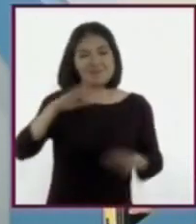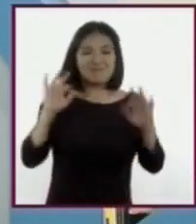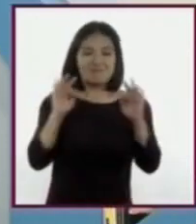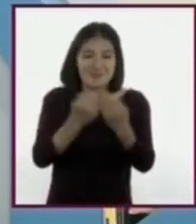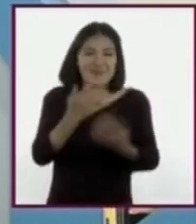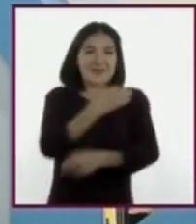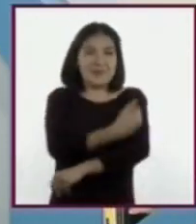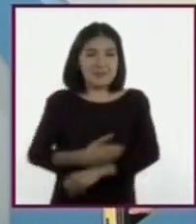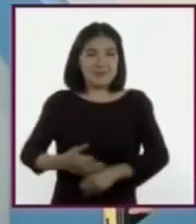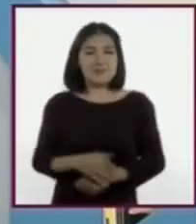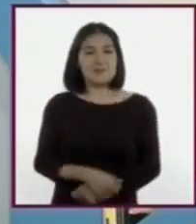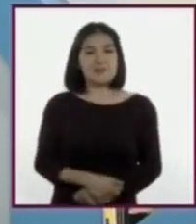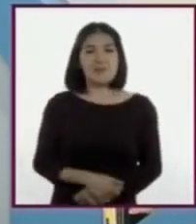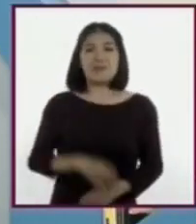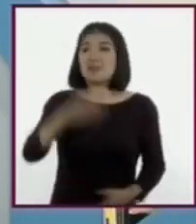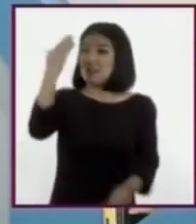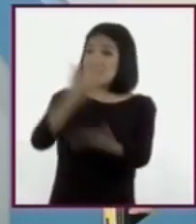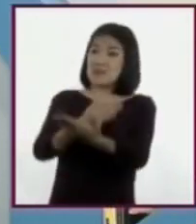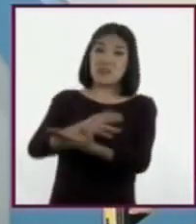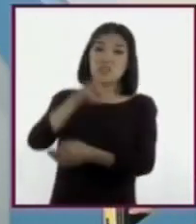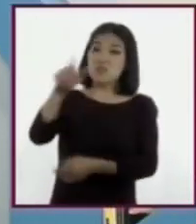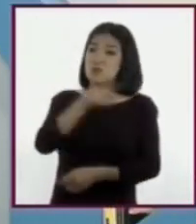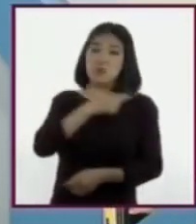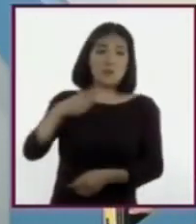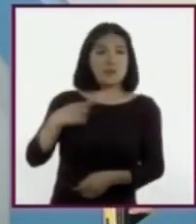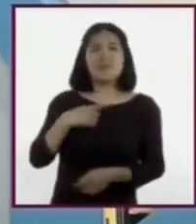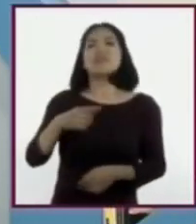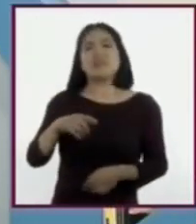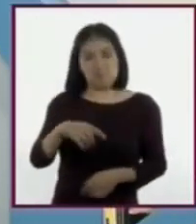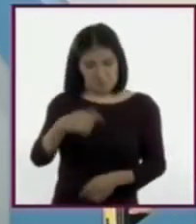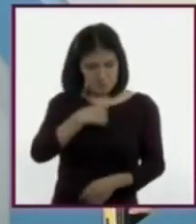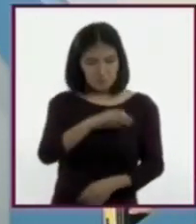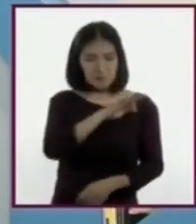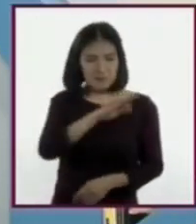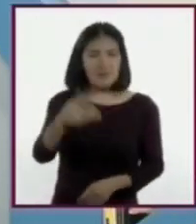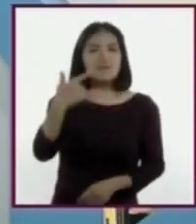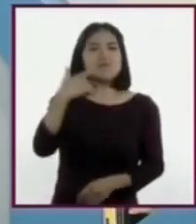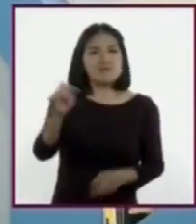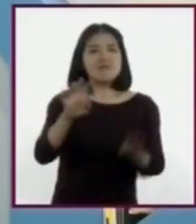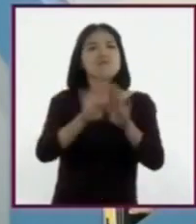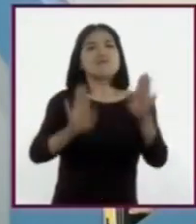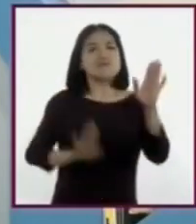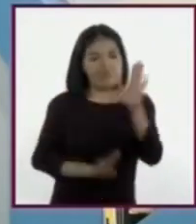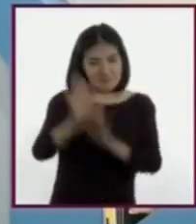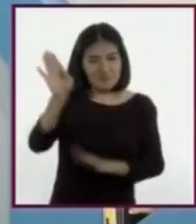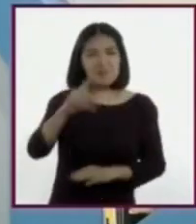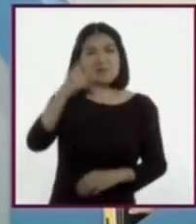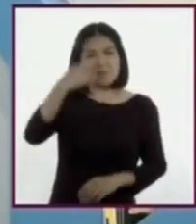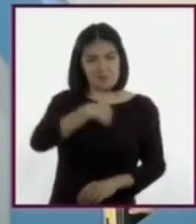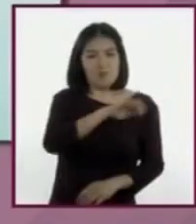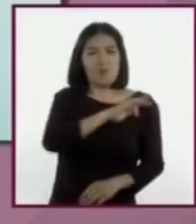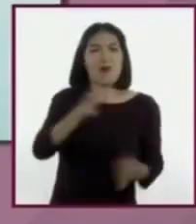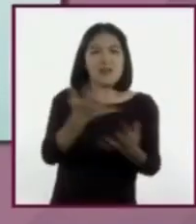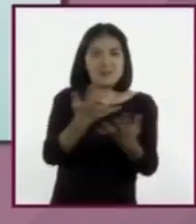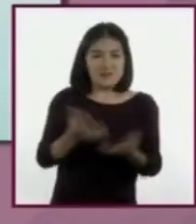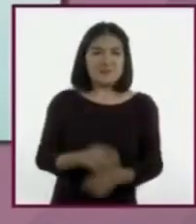Nadie puede ponernos límites. Es posible lograr objetivos aparentemente incompatibles.